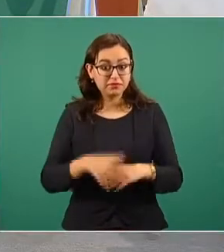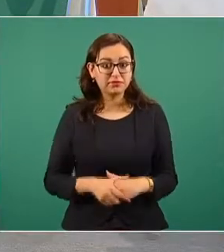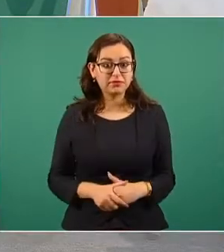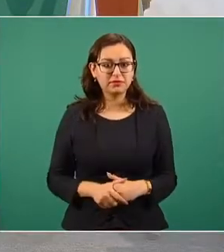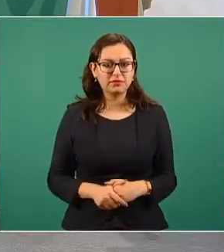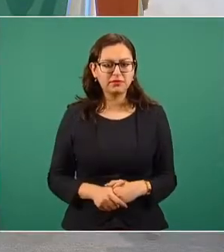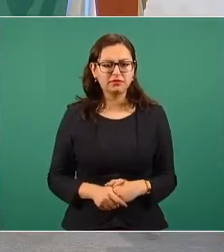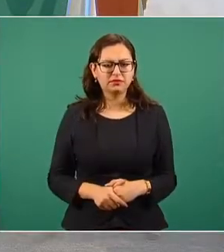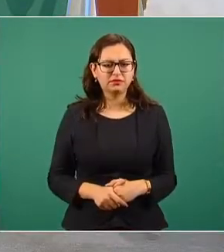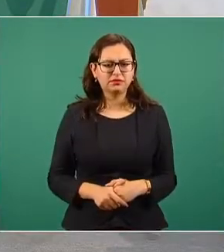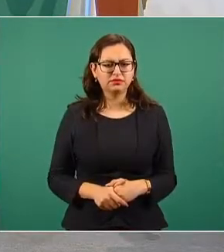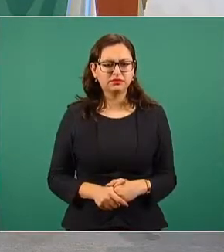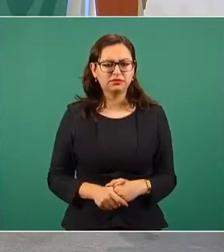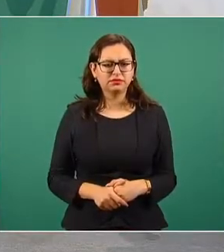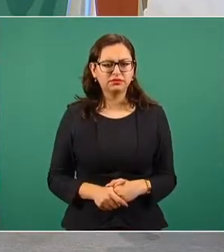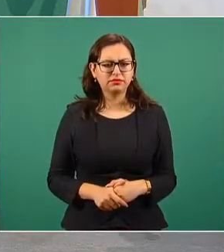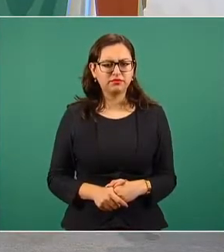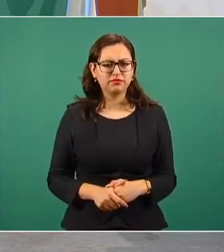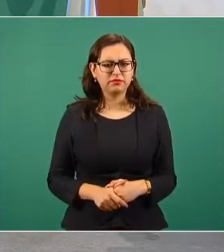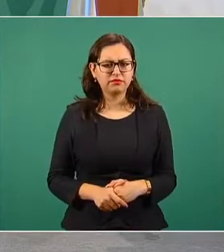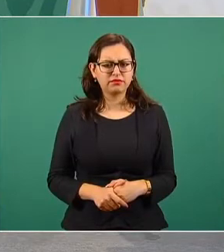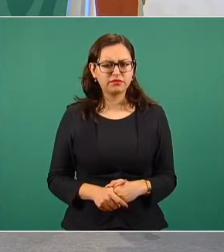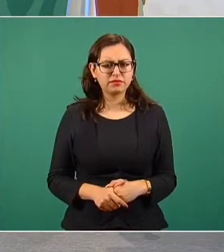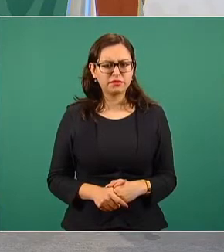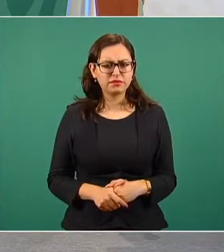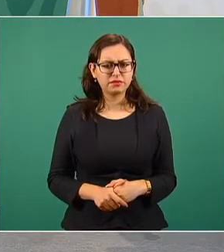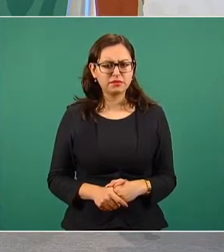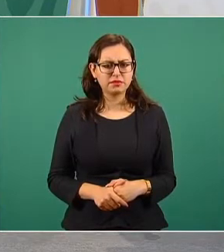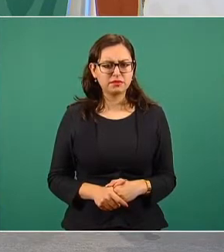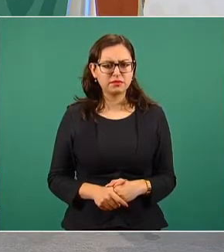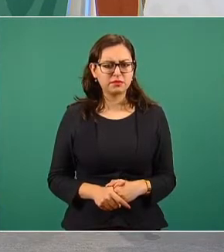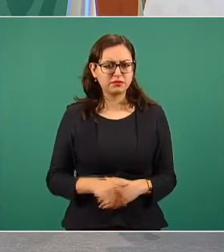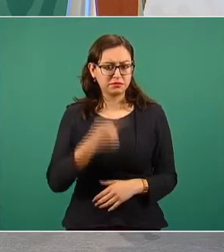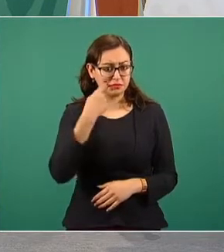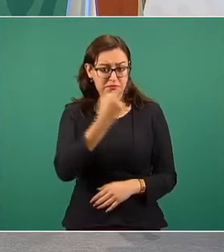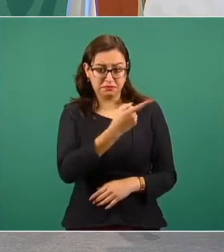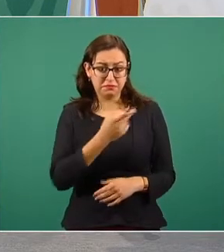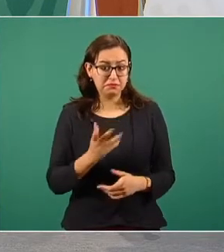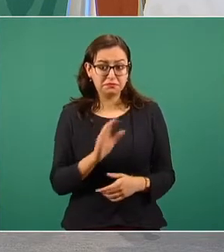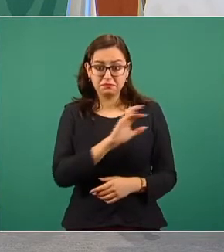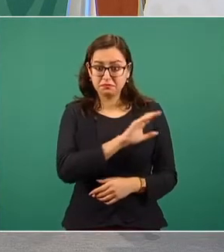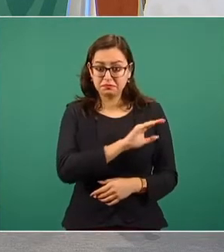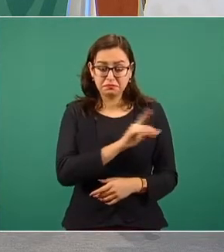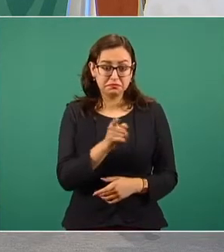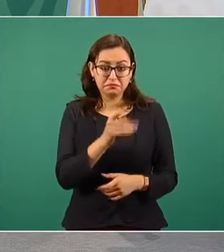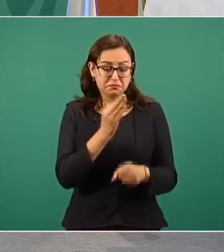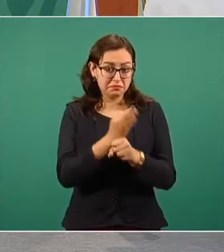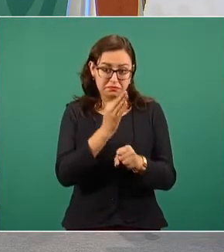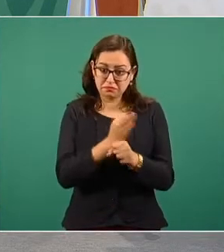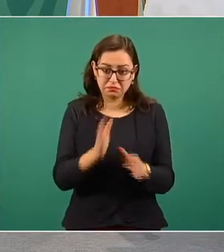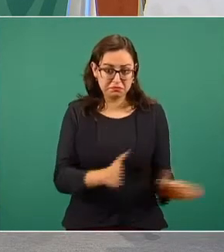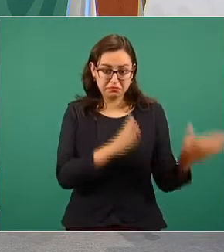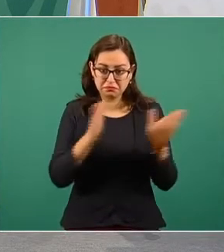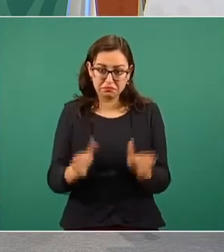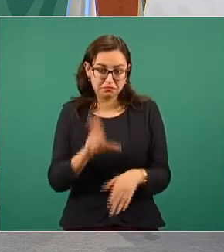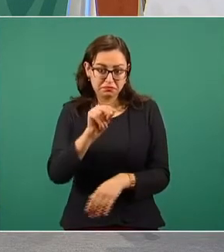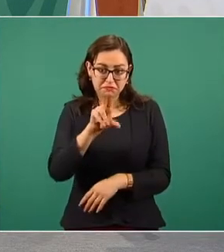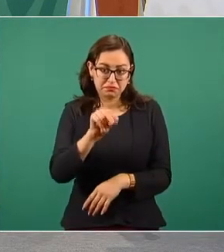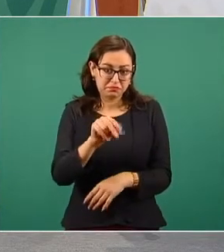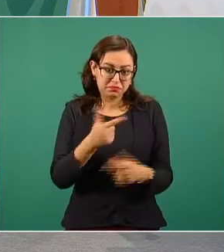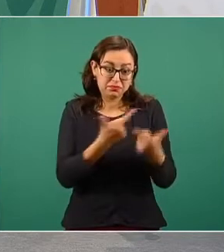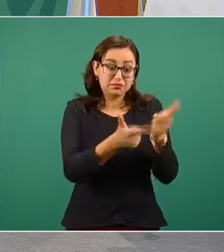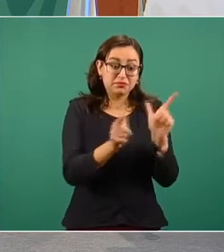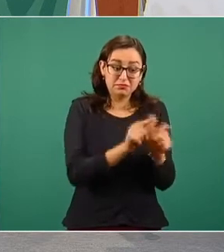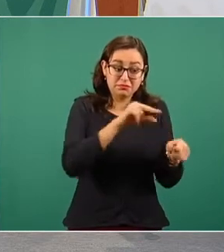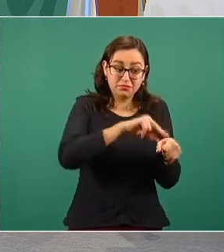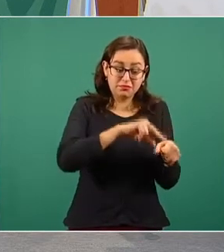Por ejemplo, si alguien pone un CURP, no falso, sino un CURP que no corresponde, pues dice para esta etapa usted no se encuentra dentro del grupo de vacunación registrado por